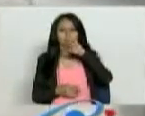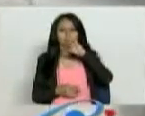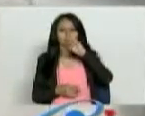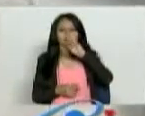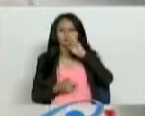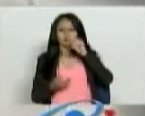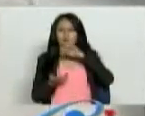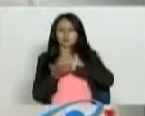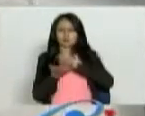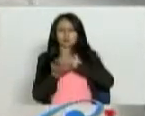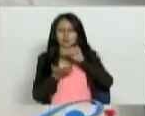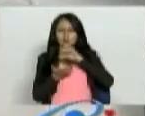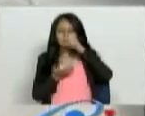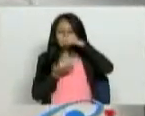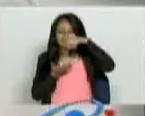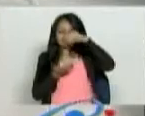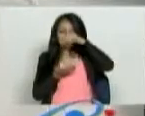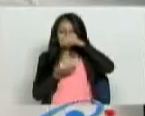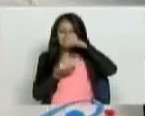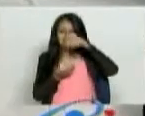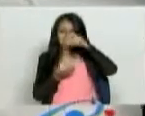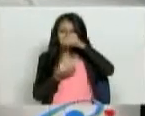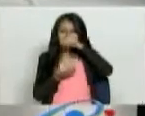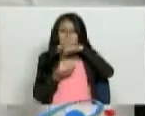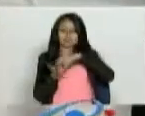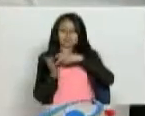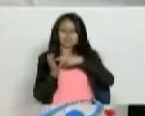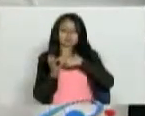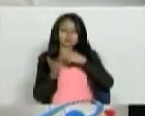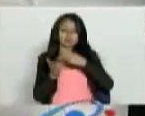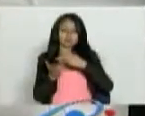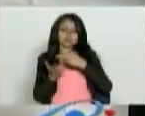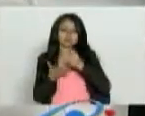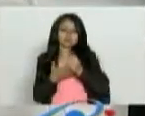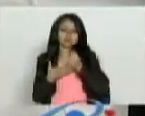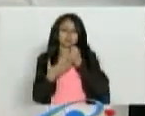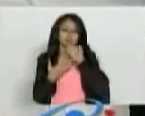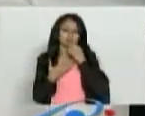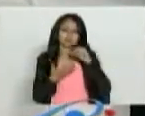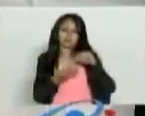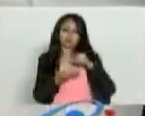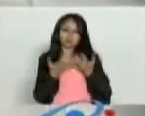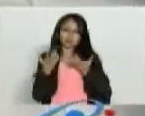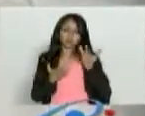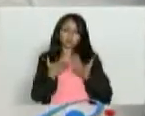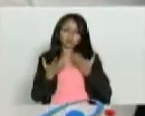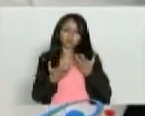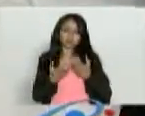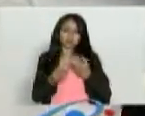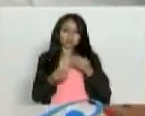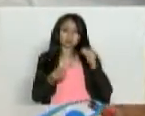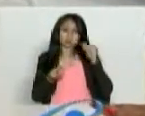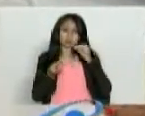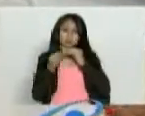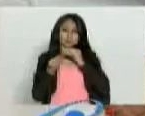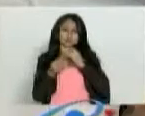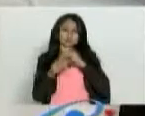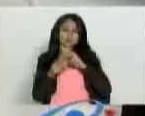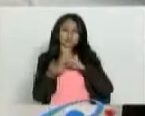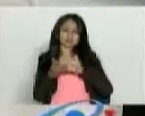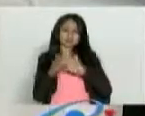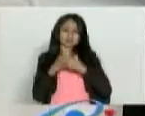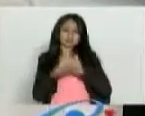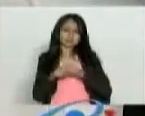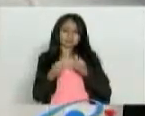sal de la cocina se llama cloruro de sodio y tiene unos efectos importantes en el cuerpo en exceso, es supremamente dañino.